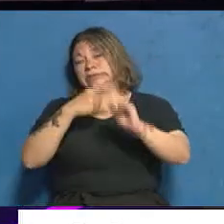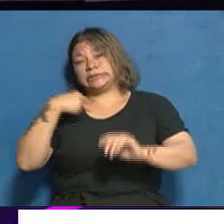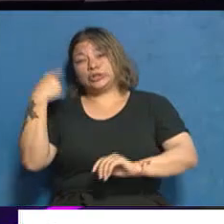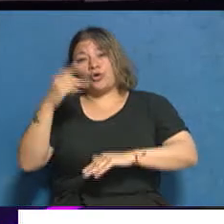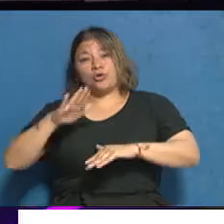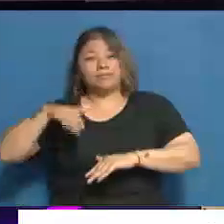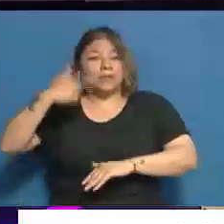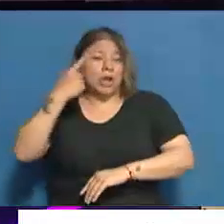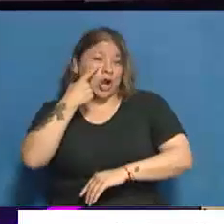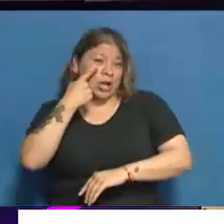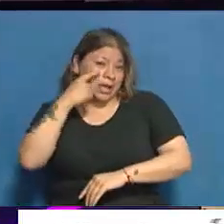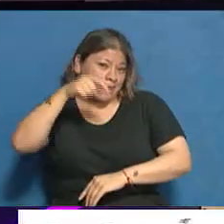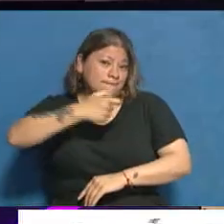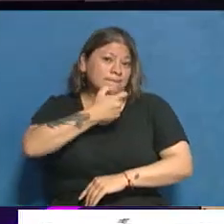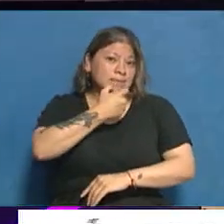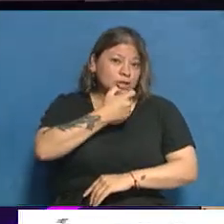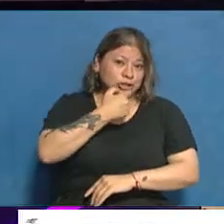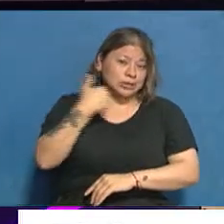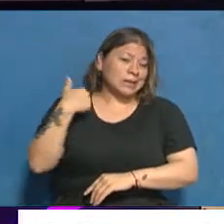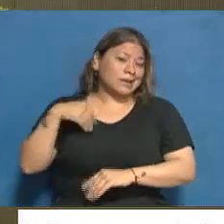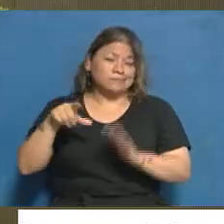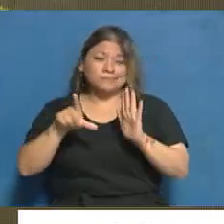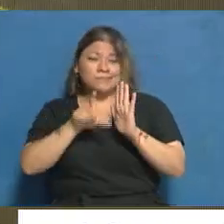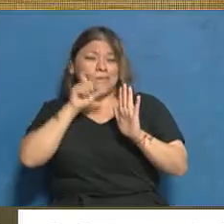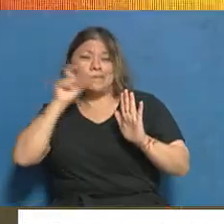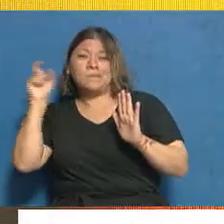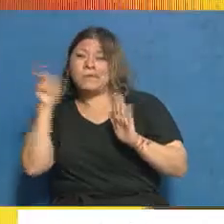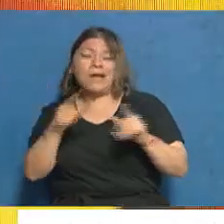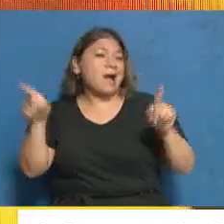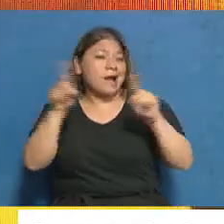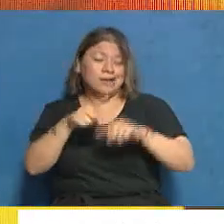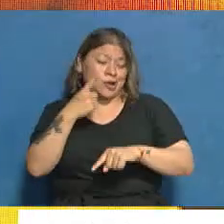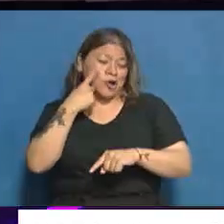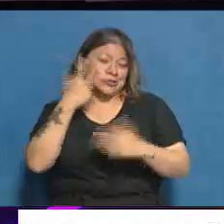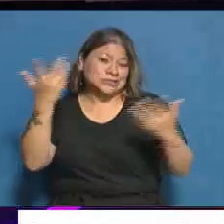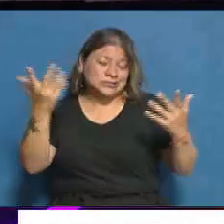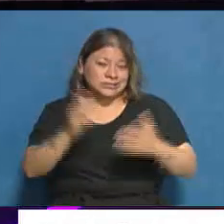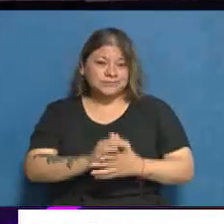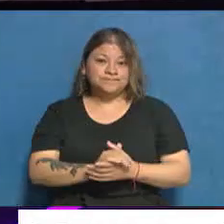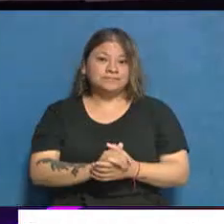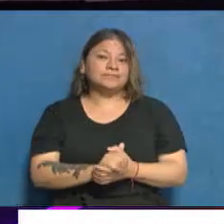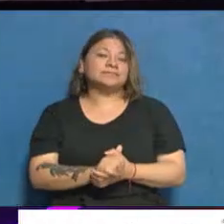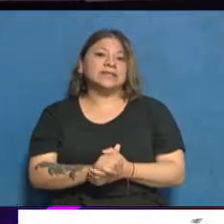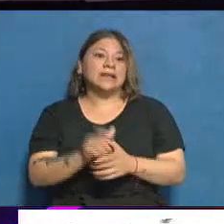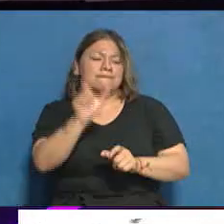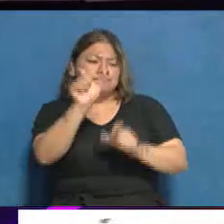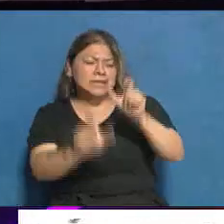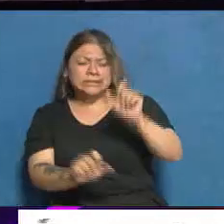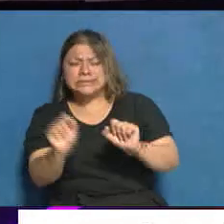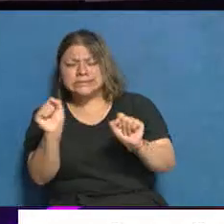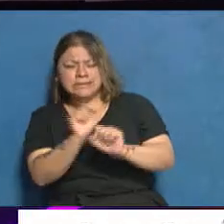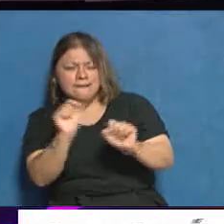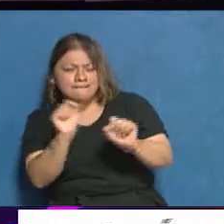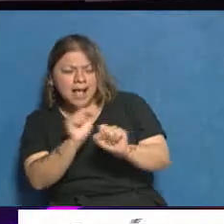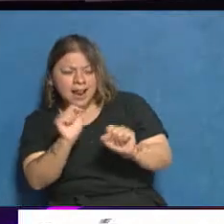en Mendoza y en nuestro país. Es un delito mucho más habitual de lo que nosotros creemos. Y de mucha gente perversa que